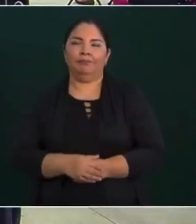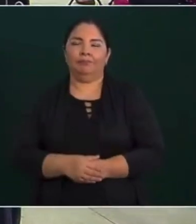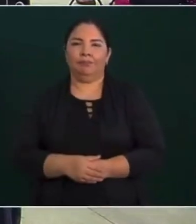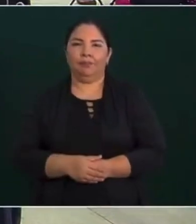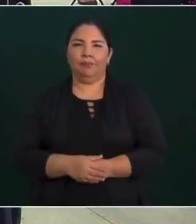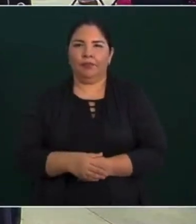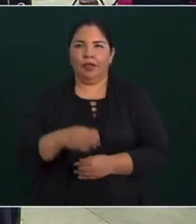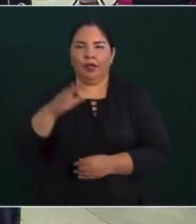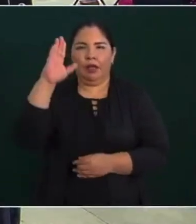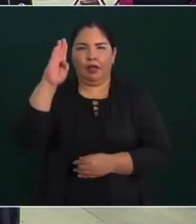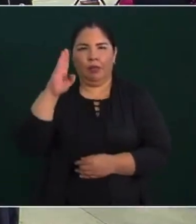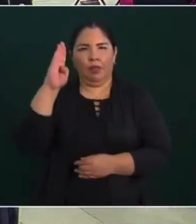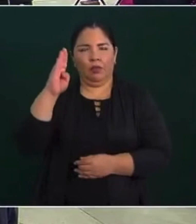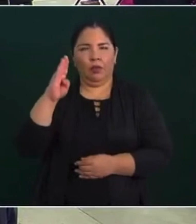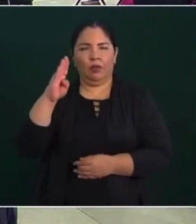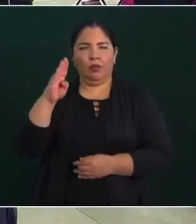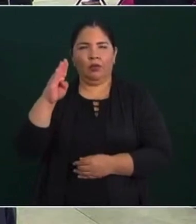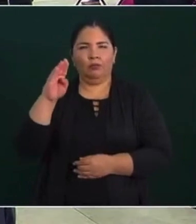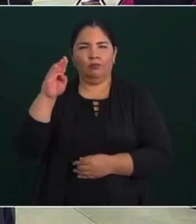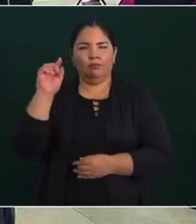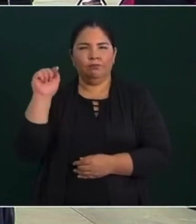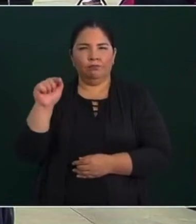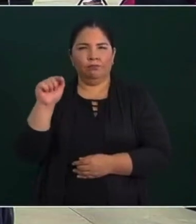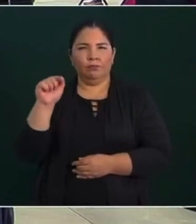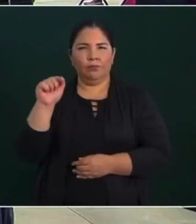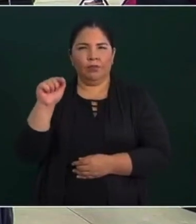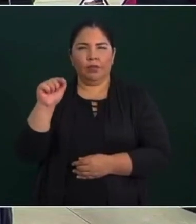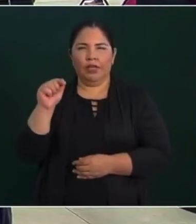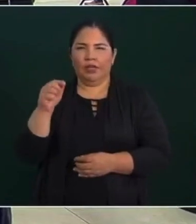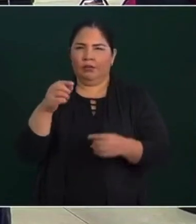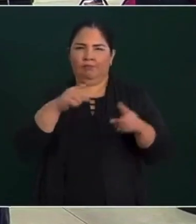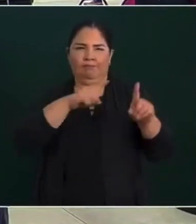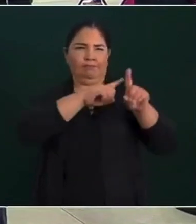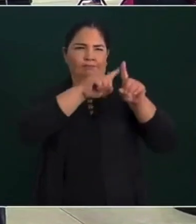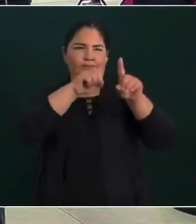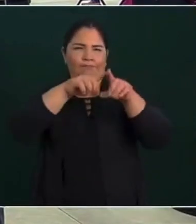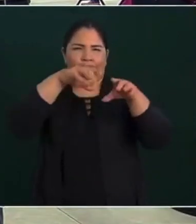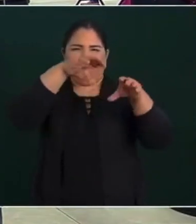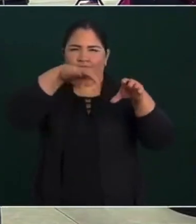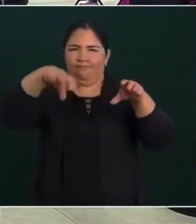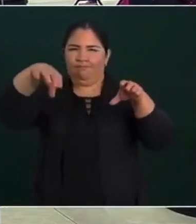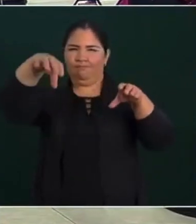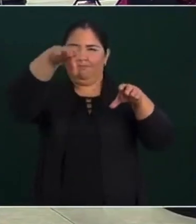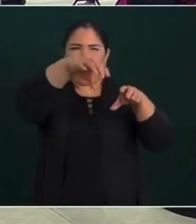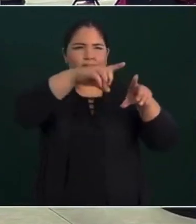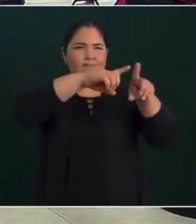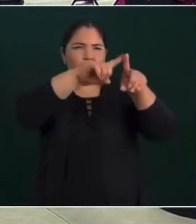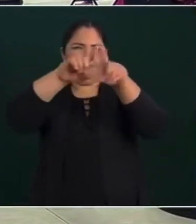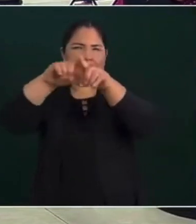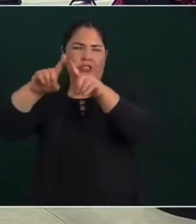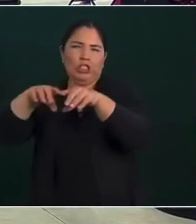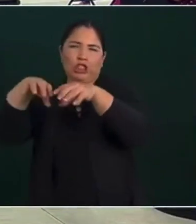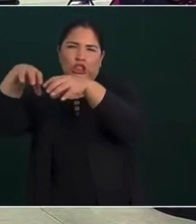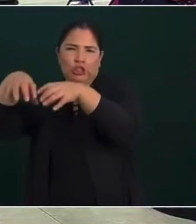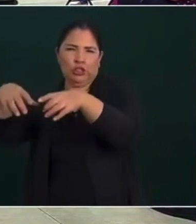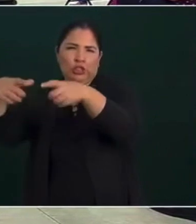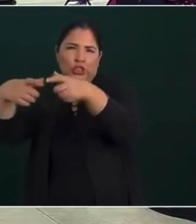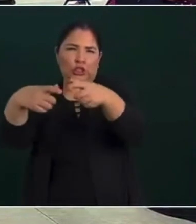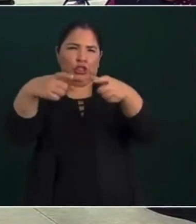En Badiraguato, que tiene muchas comunidades pequeñas